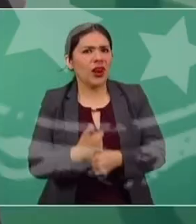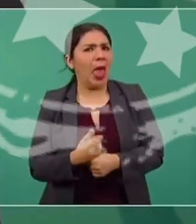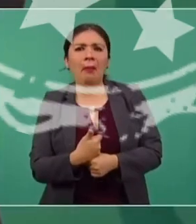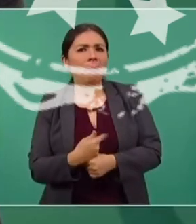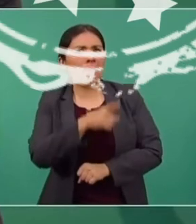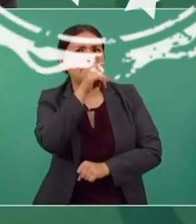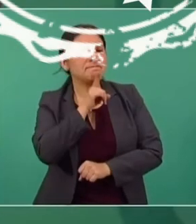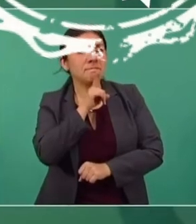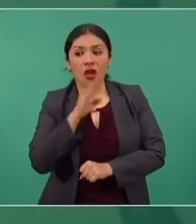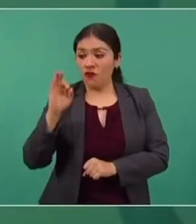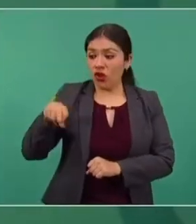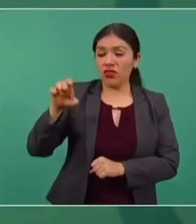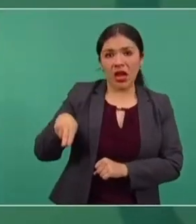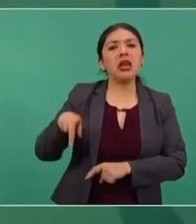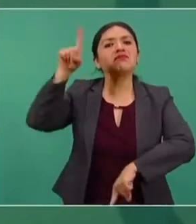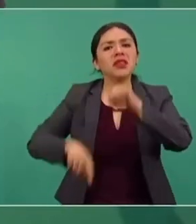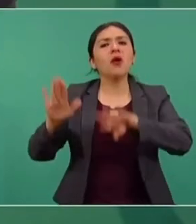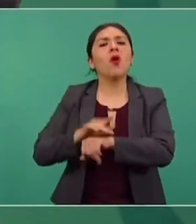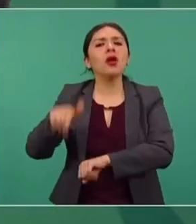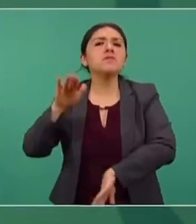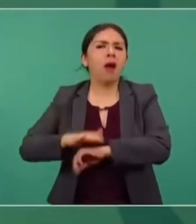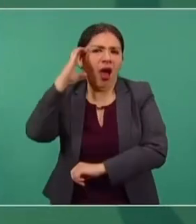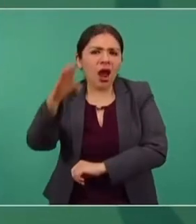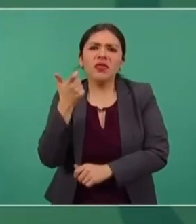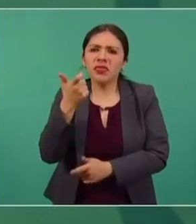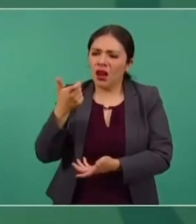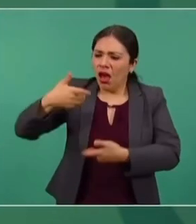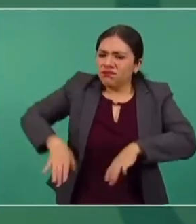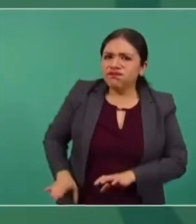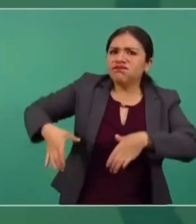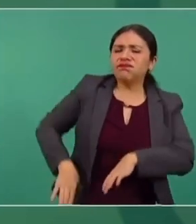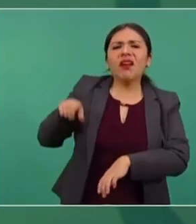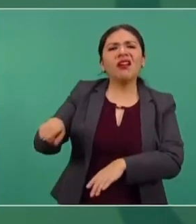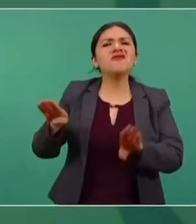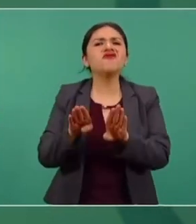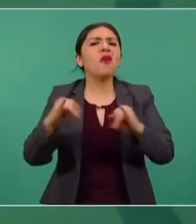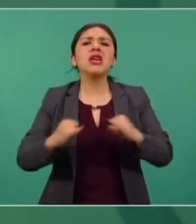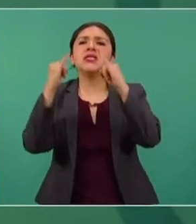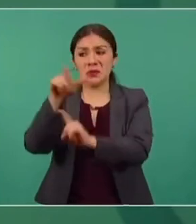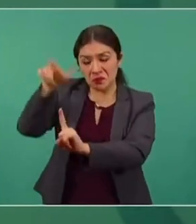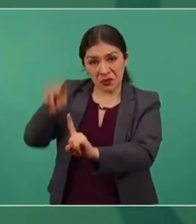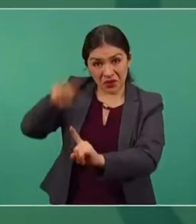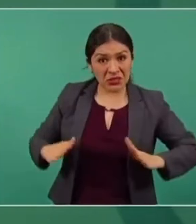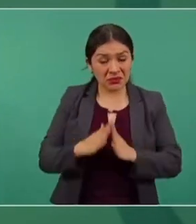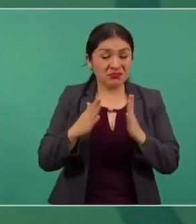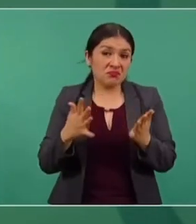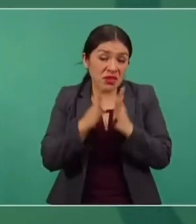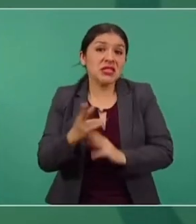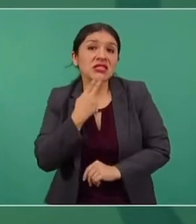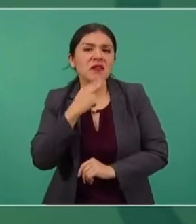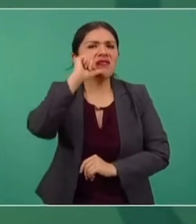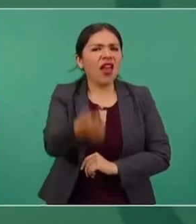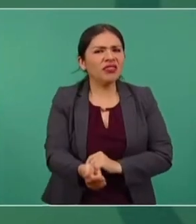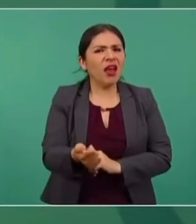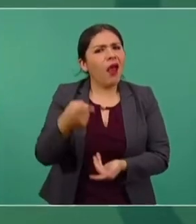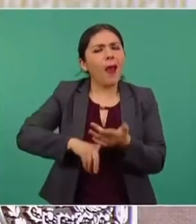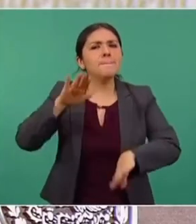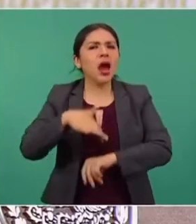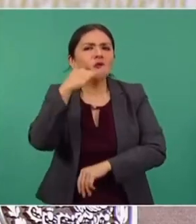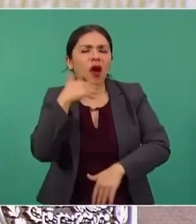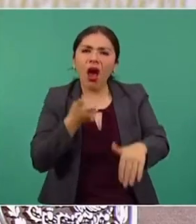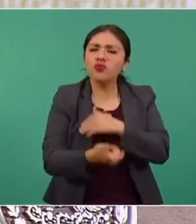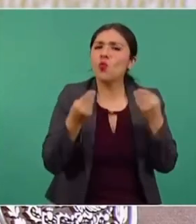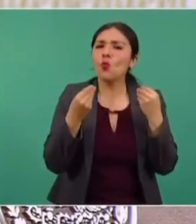No es chiste el Fonden porque era un barril sin fondo, un aparato burocrático, improductivo, con mucha corrupción,